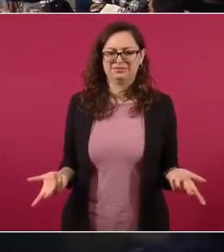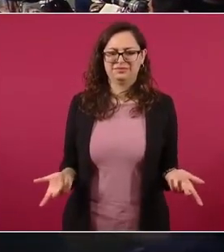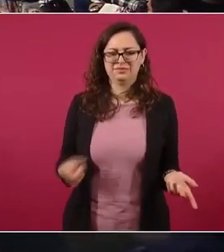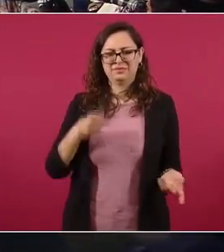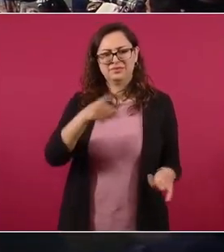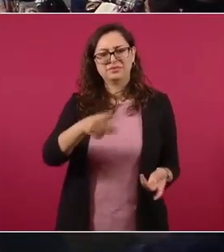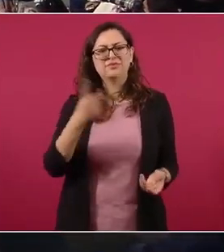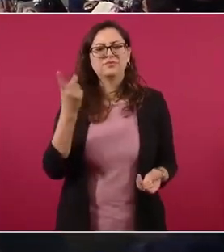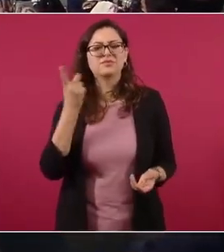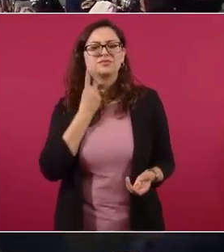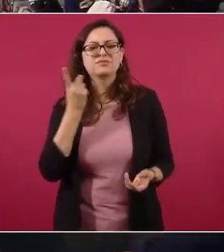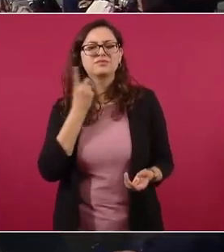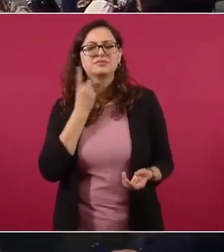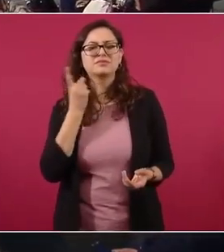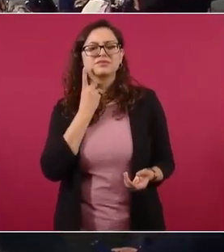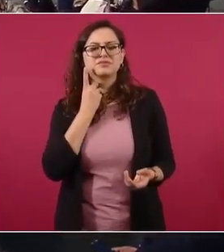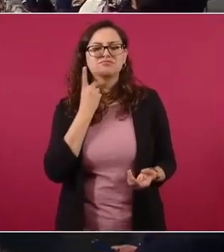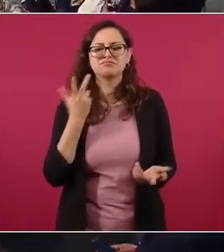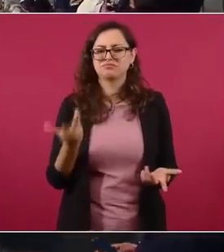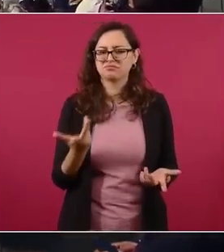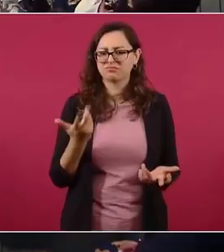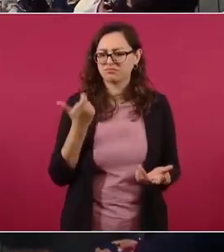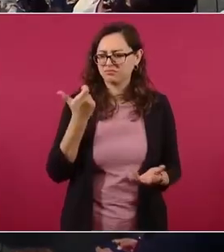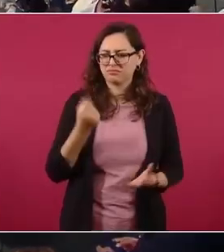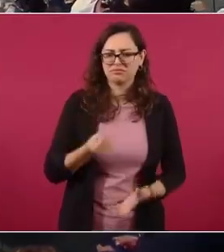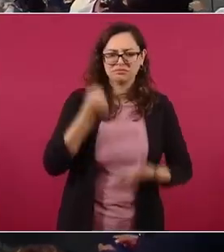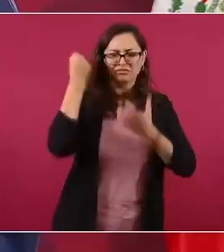si no es esa su función?